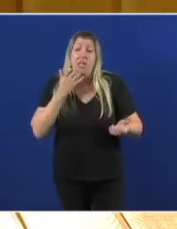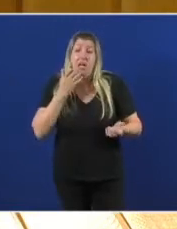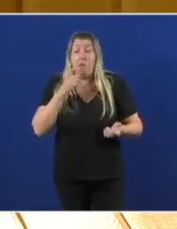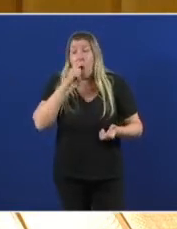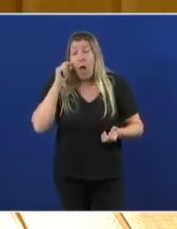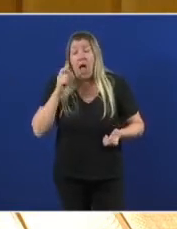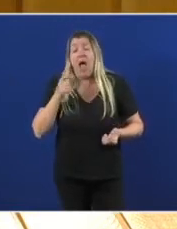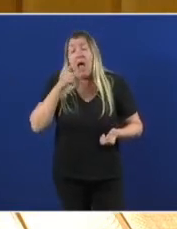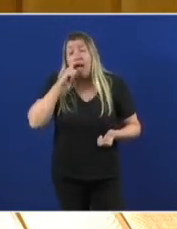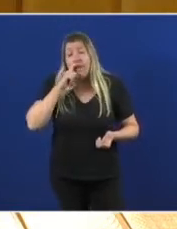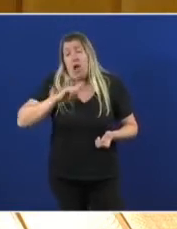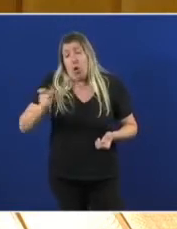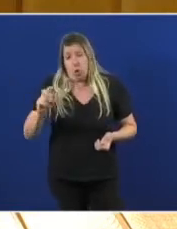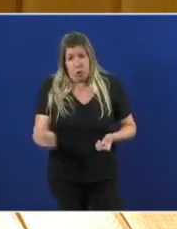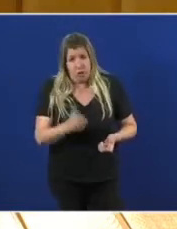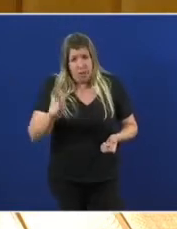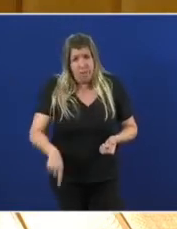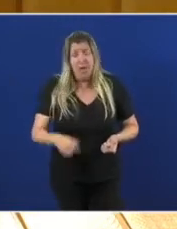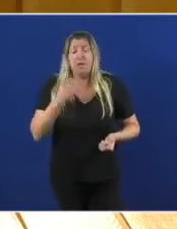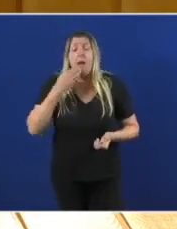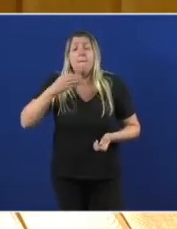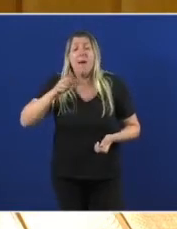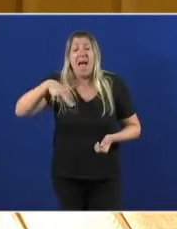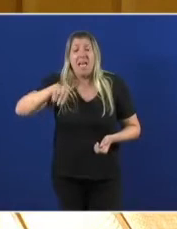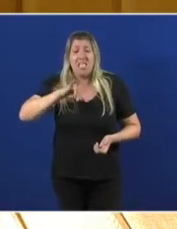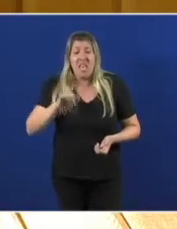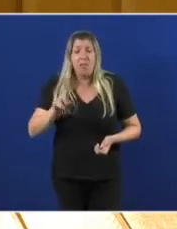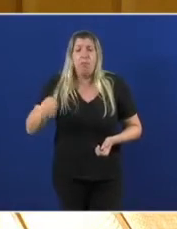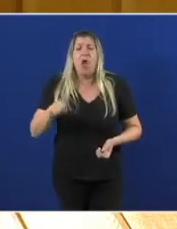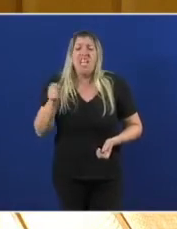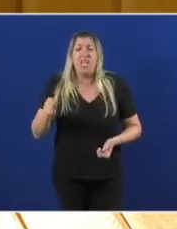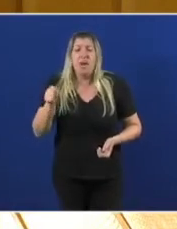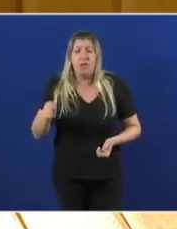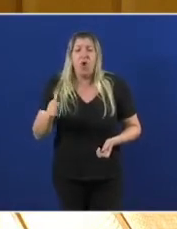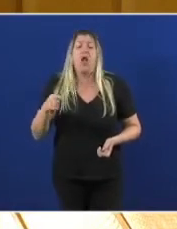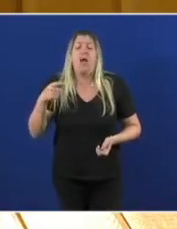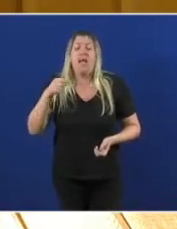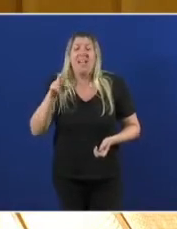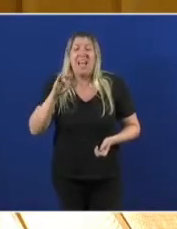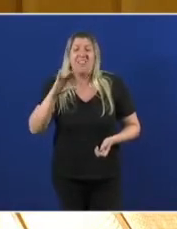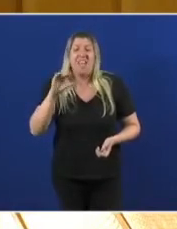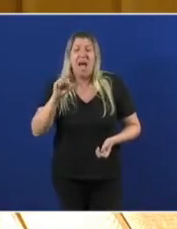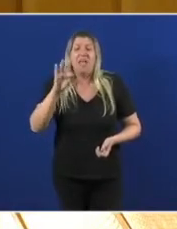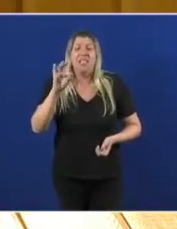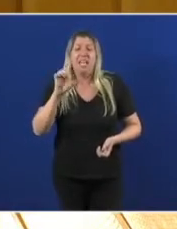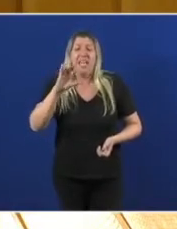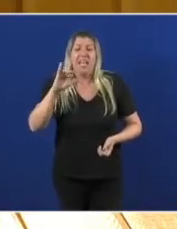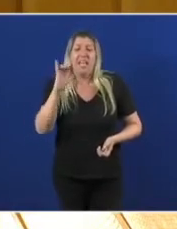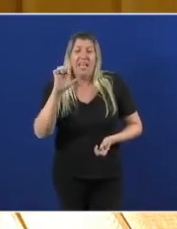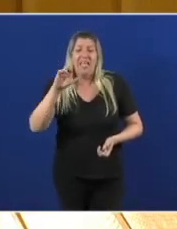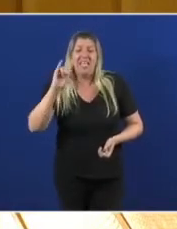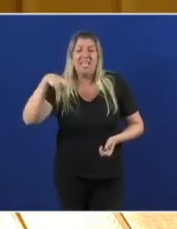ilustres Fátima Báñez Iberdrola Isabel García Tejerina Iberdrola